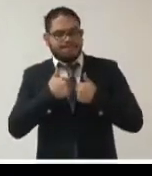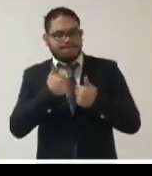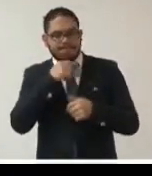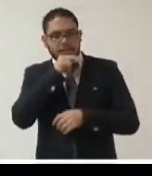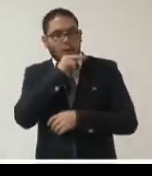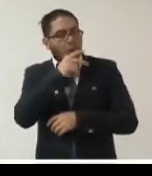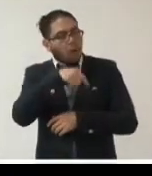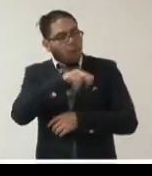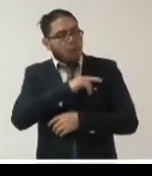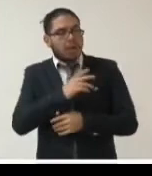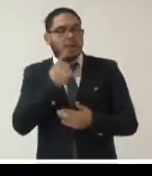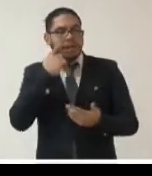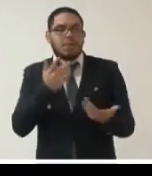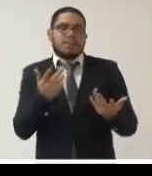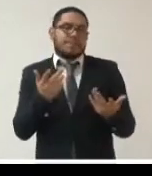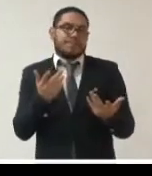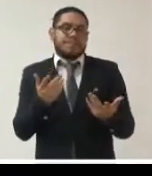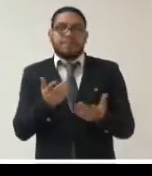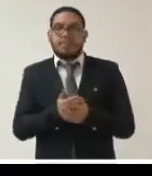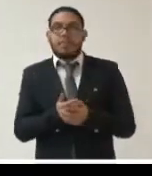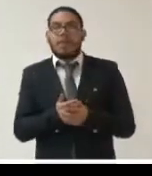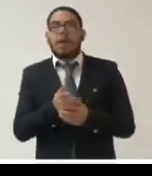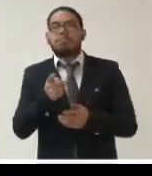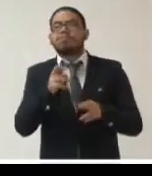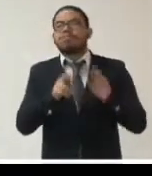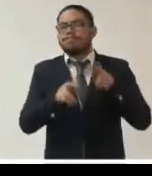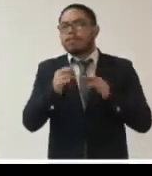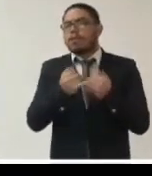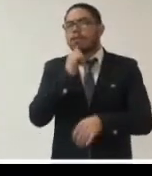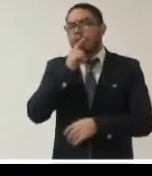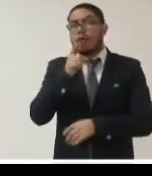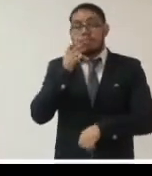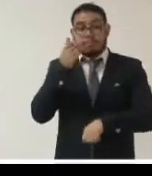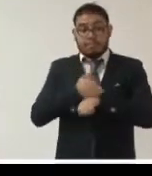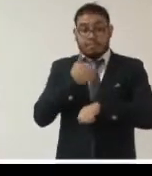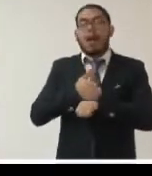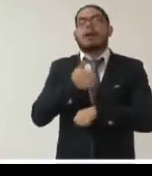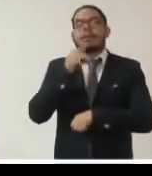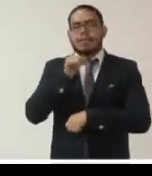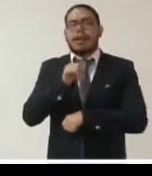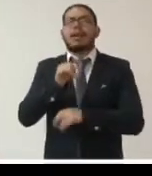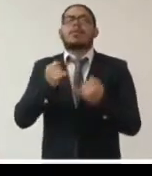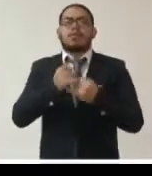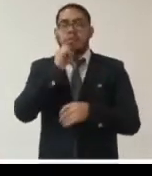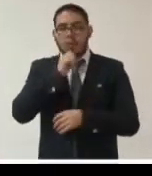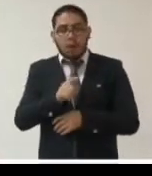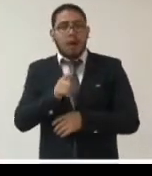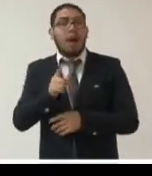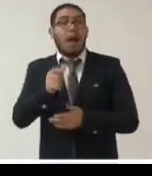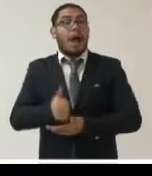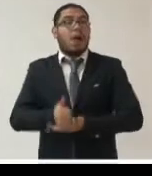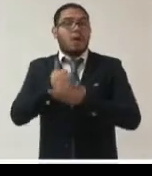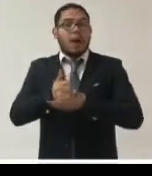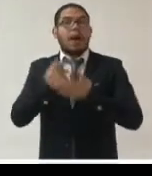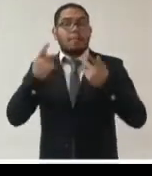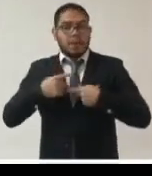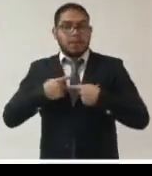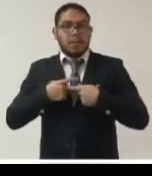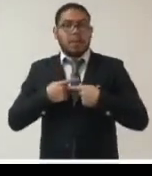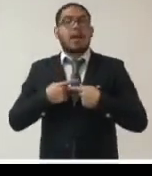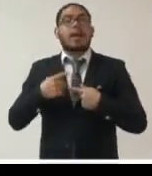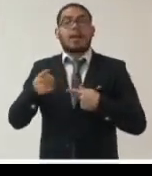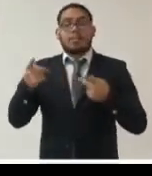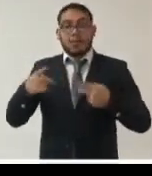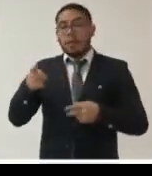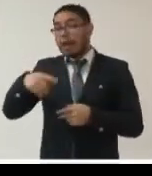social como autoridades de protección de datos reguladoras y sancionadoras también pero que ayudan y protegen a las personas por encima